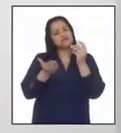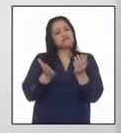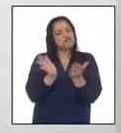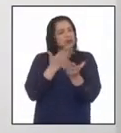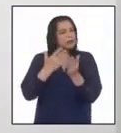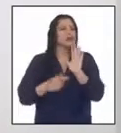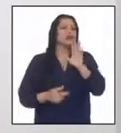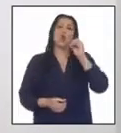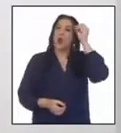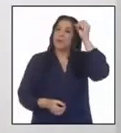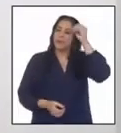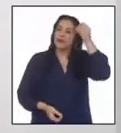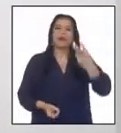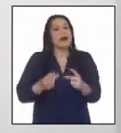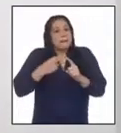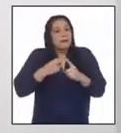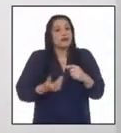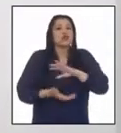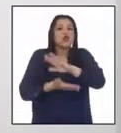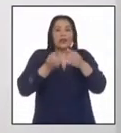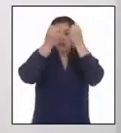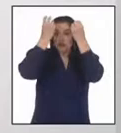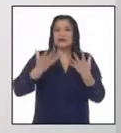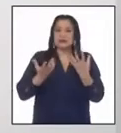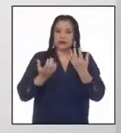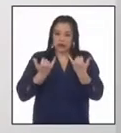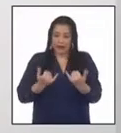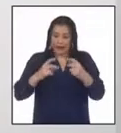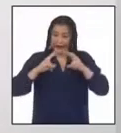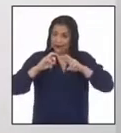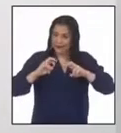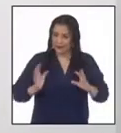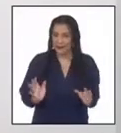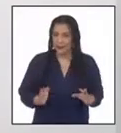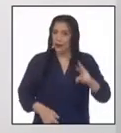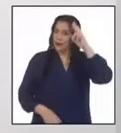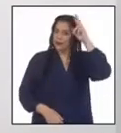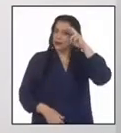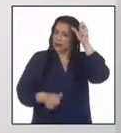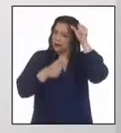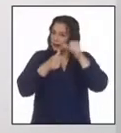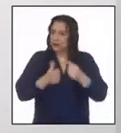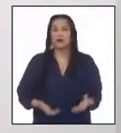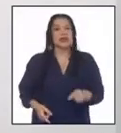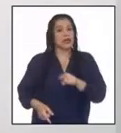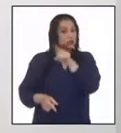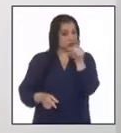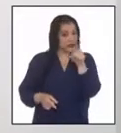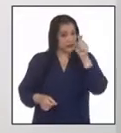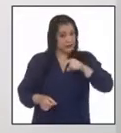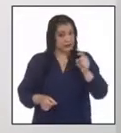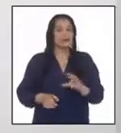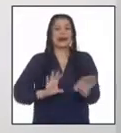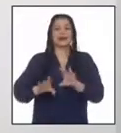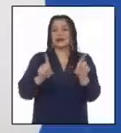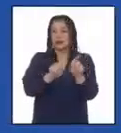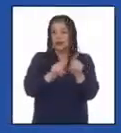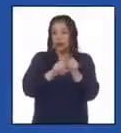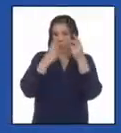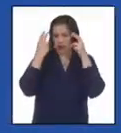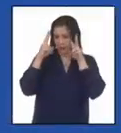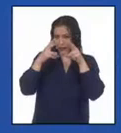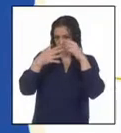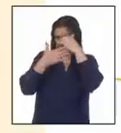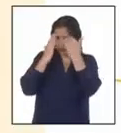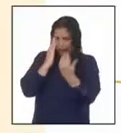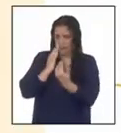postura a partir de las diversas fuentes que analizaremos. Por ello, les recuerdo que deben seguir los siguientes criterios.